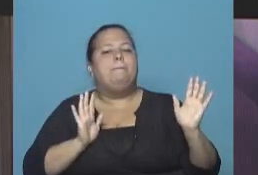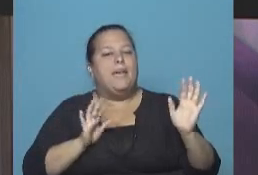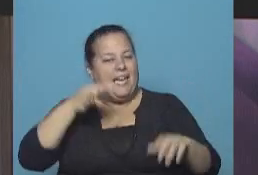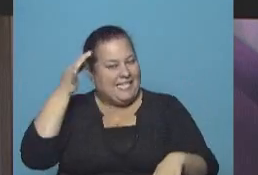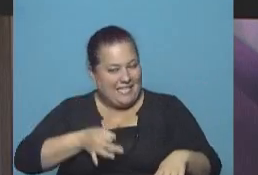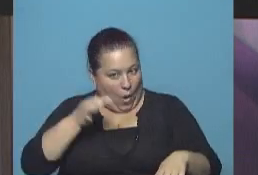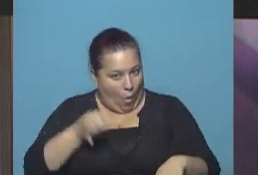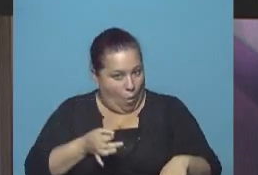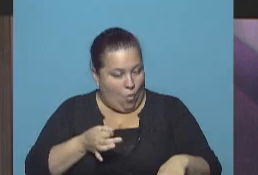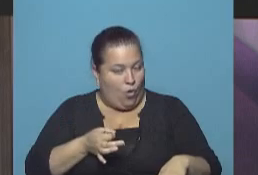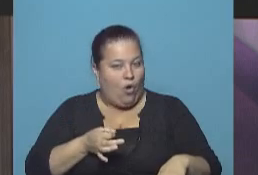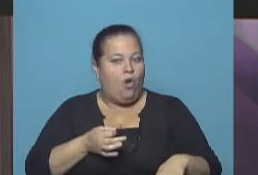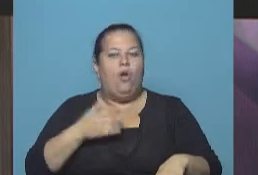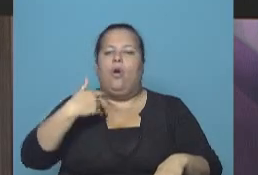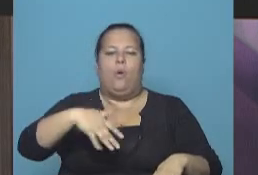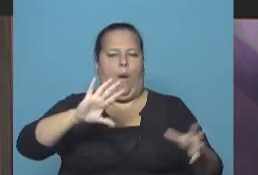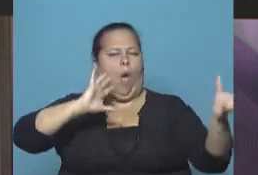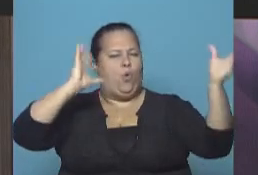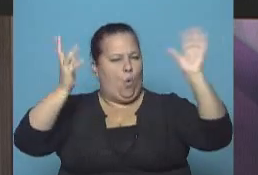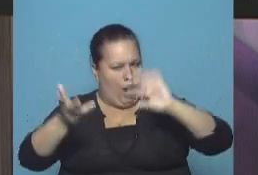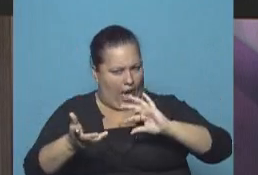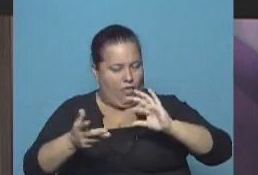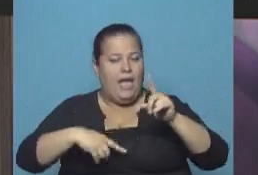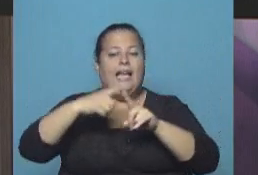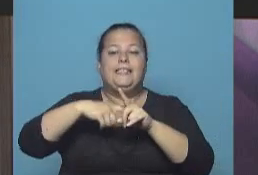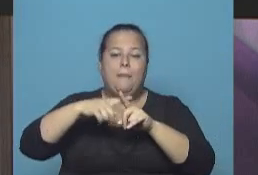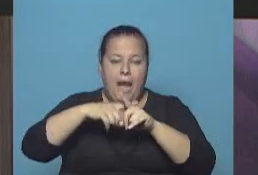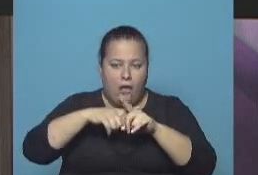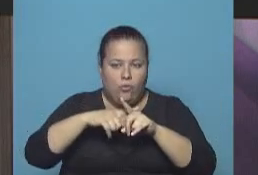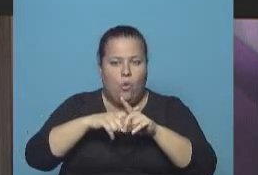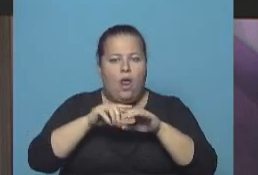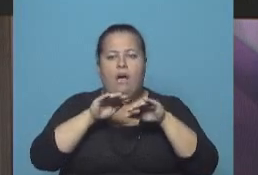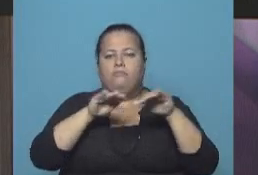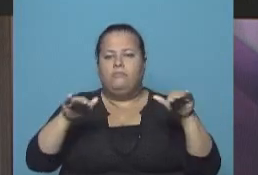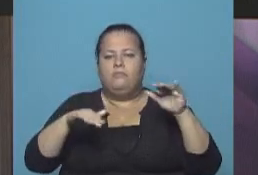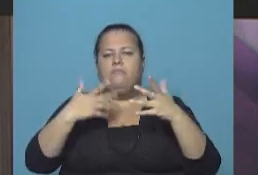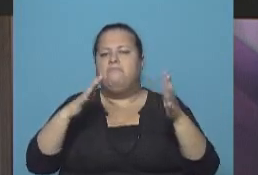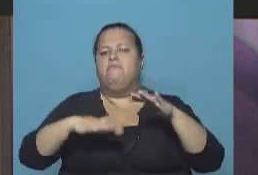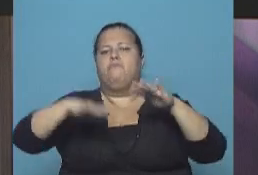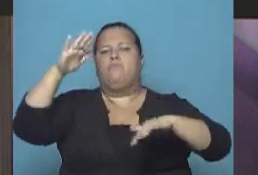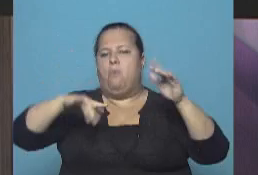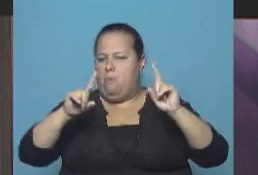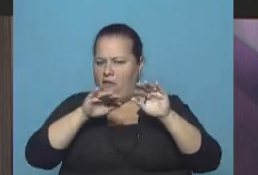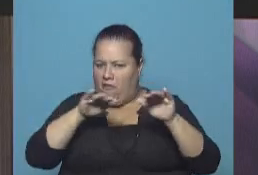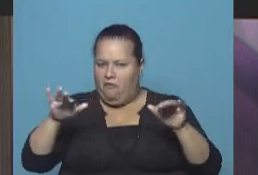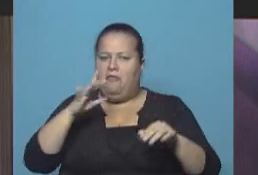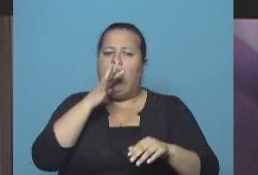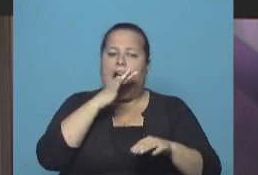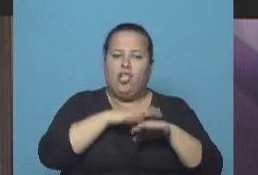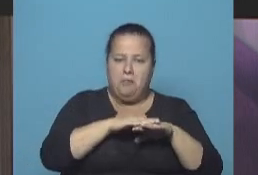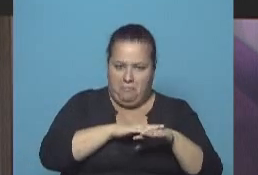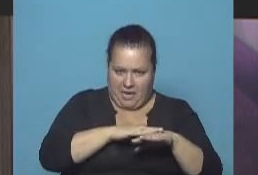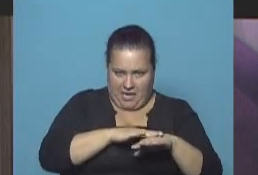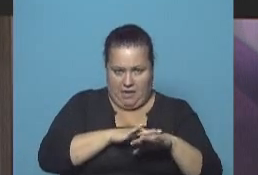seguro es que va a haber mucha nubosidad y las temperaturas no van a experimentar mucho cambio. 14 la